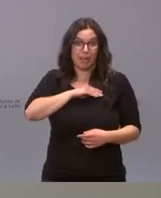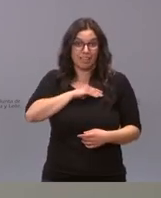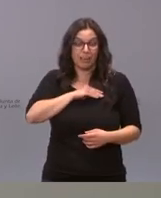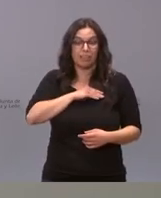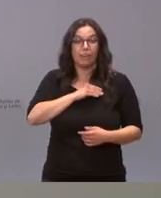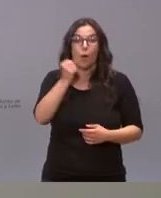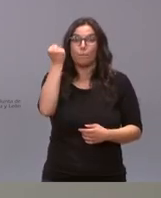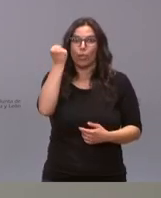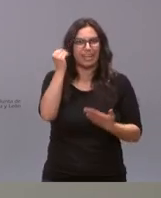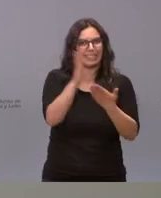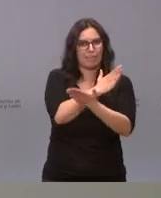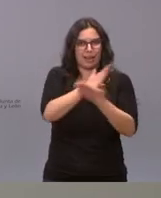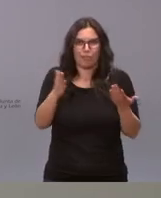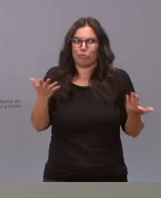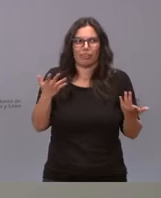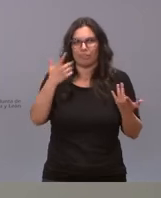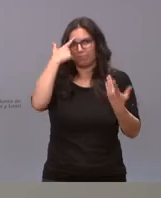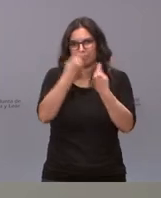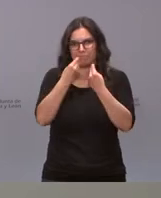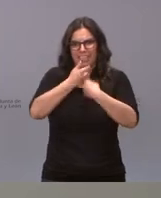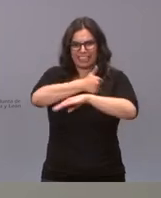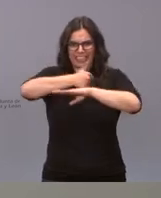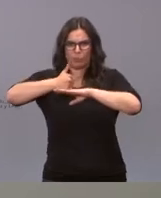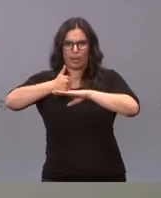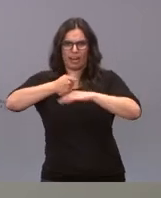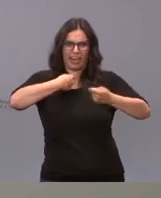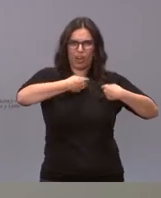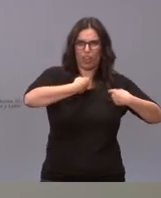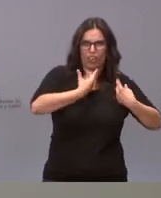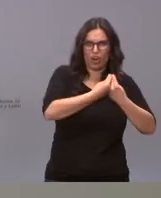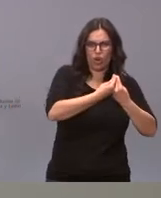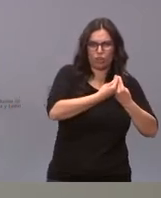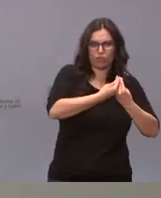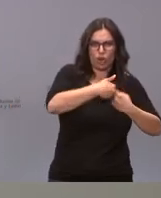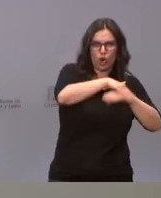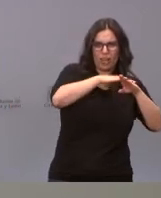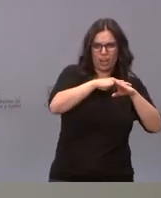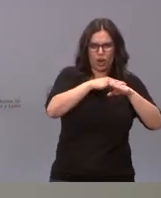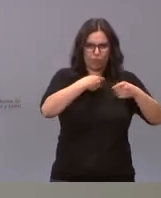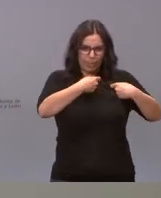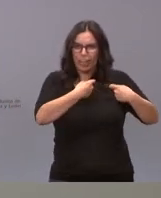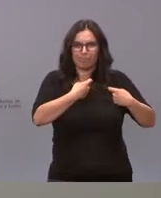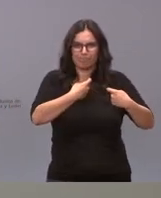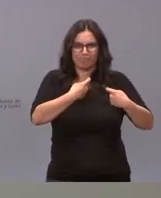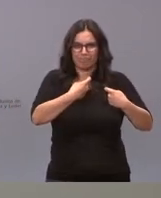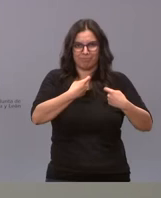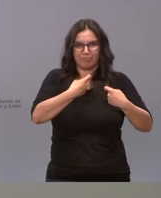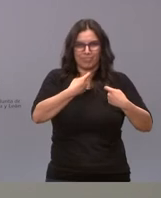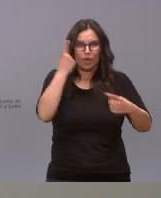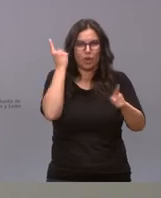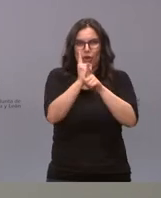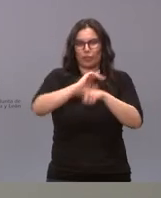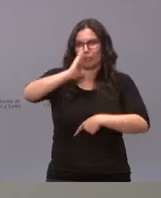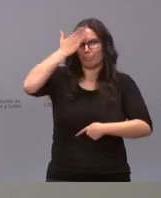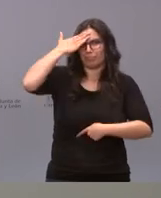a un tribunal estar entrando a negociar con el Poder Ejecutivo unas determinadas predeterminación de decisiones porque eso atenta contra el